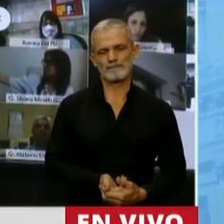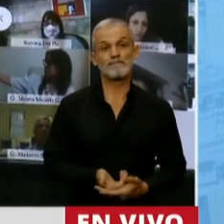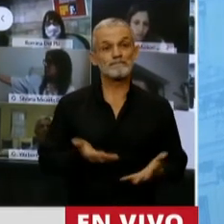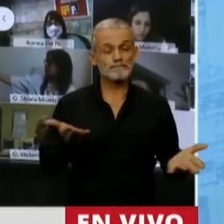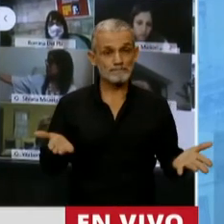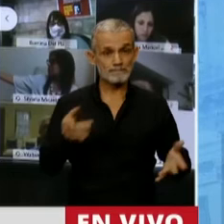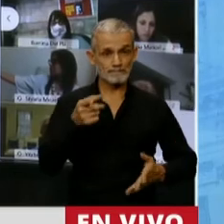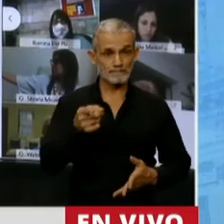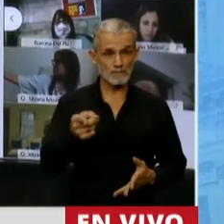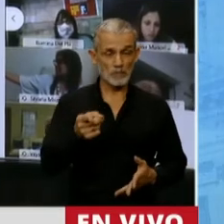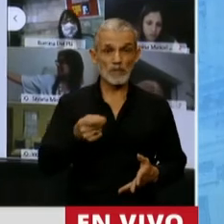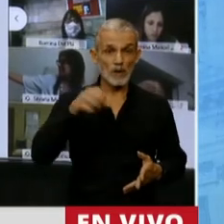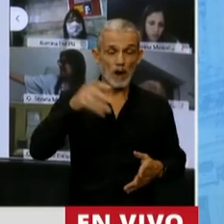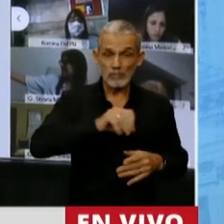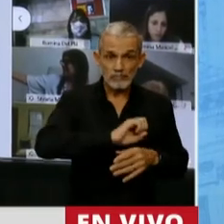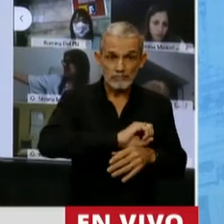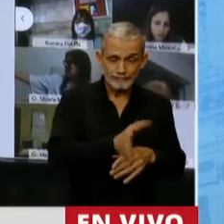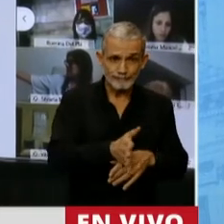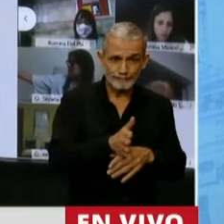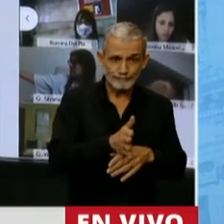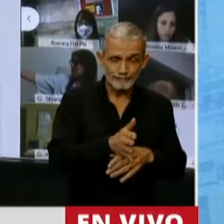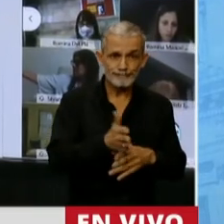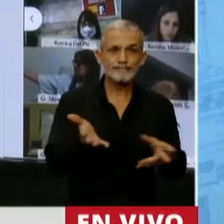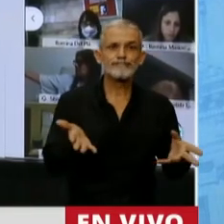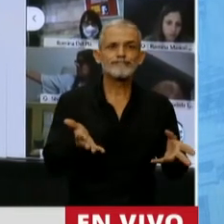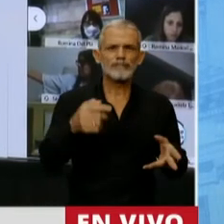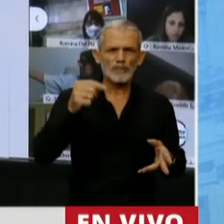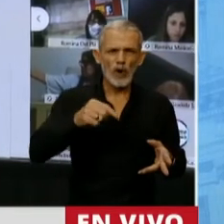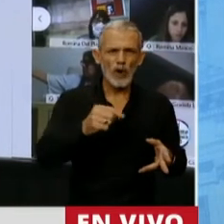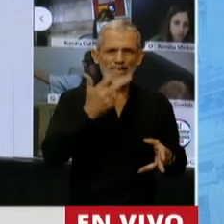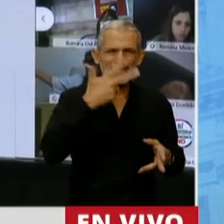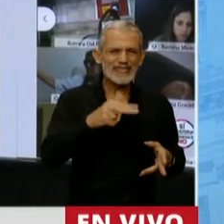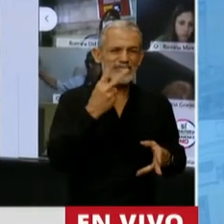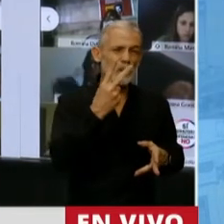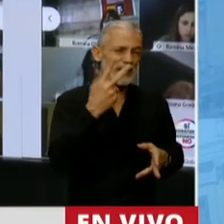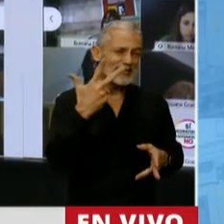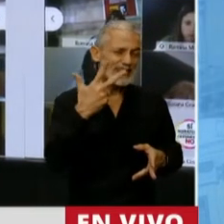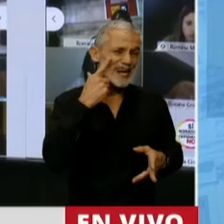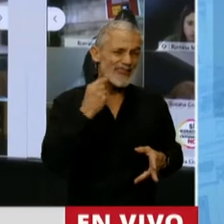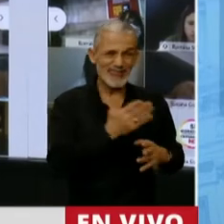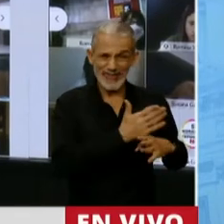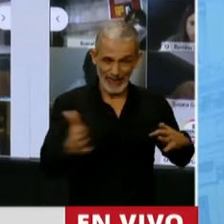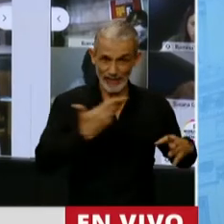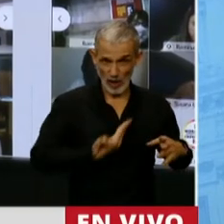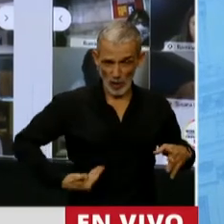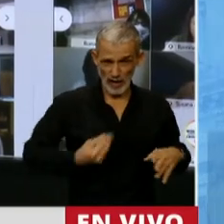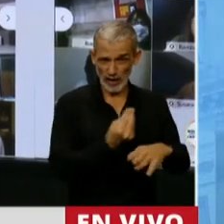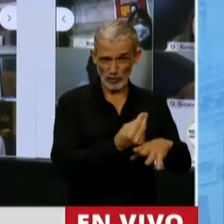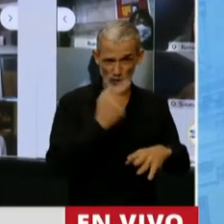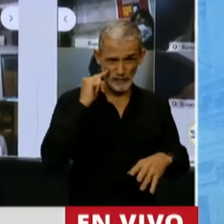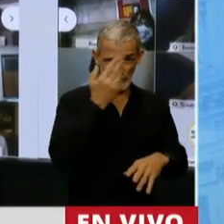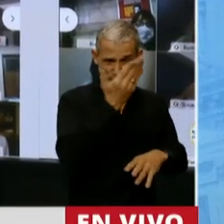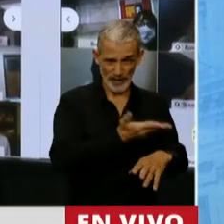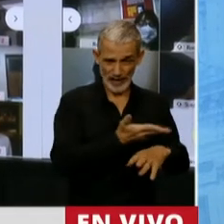En eso aparece la pandemia, hoy llevamos 323 días de gobierno, señor presidente, de los cuales